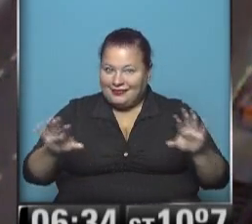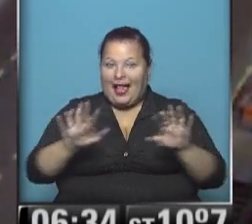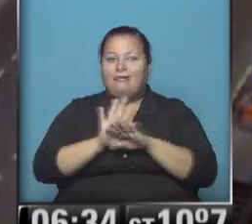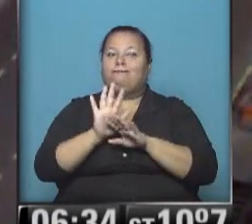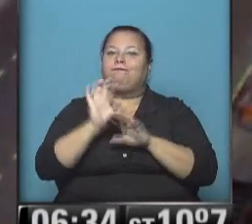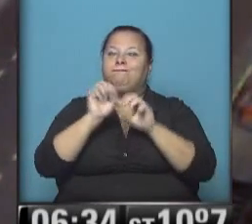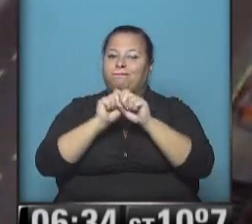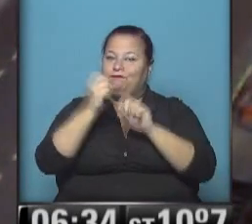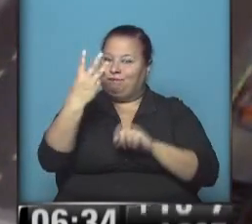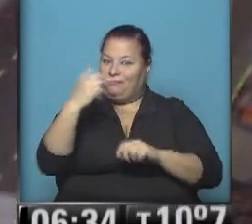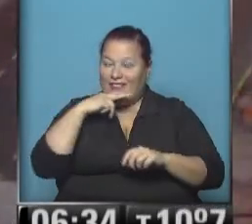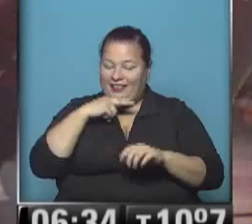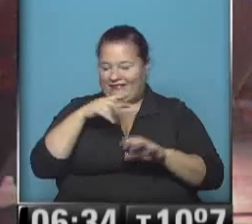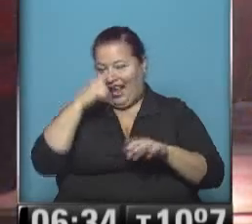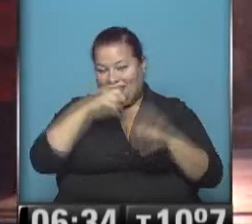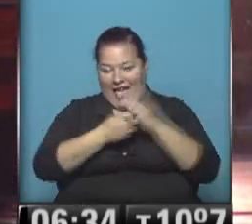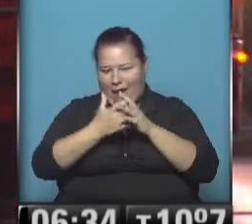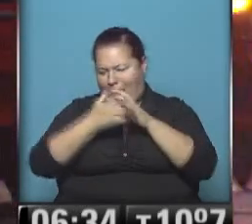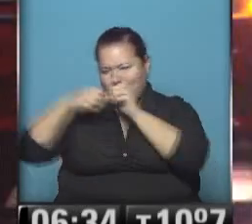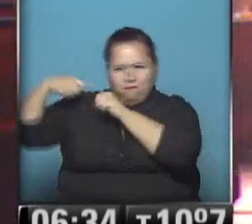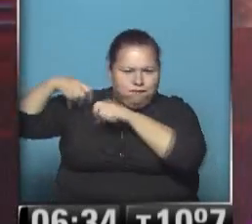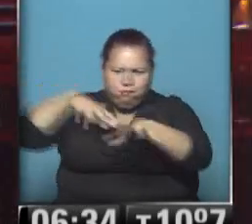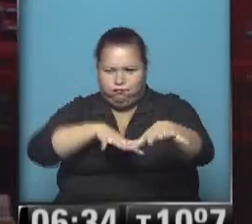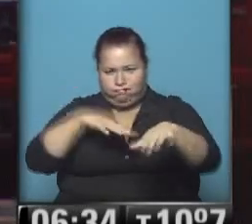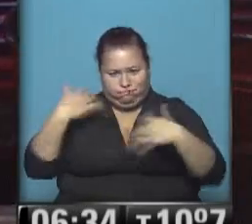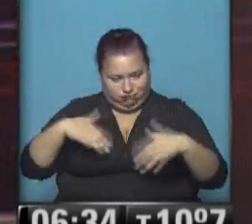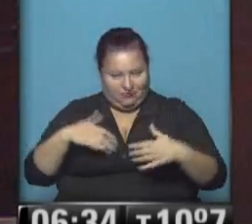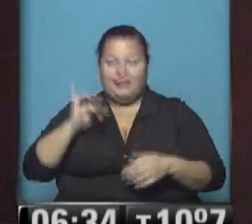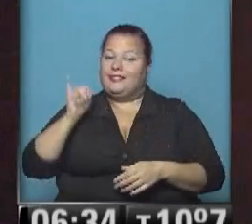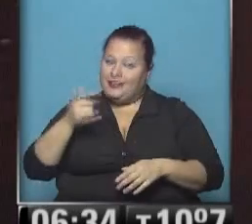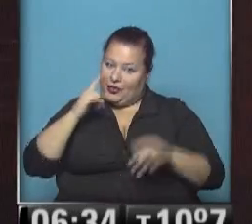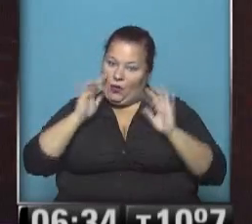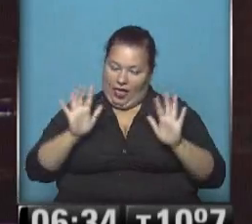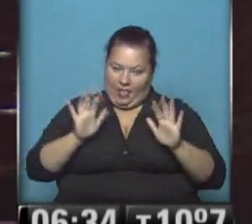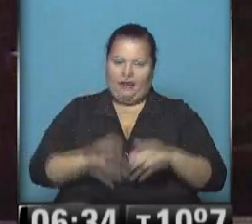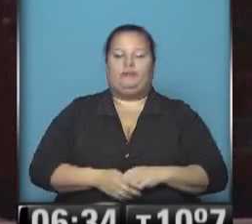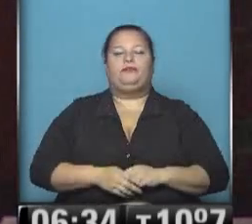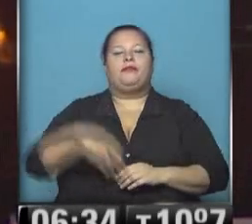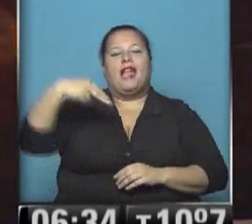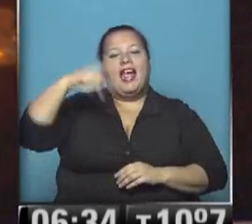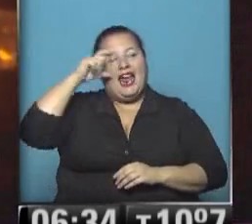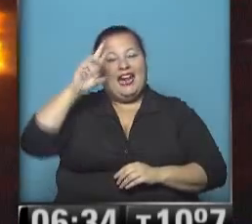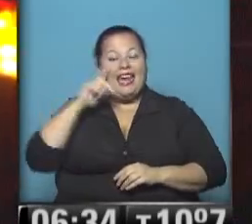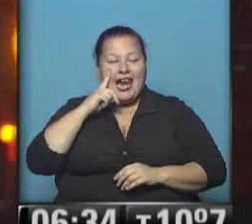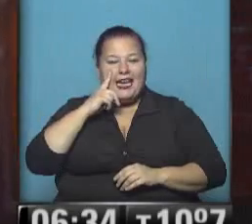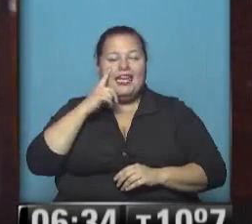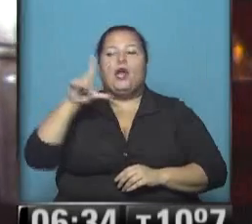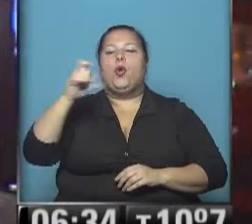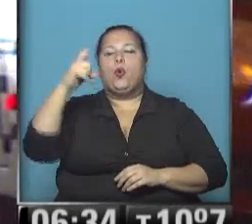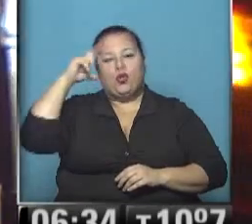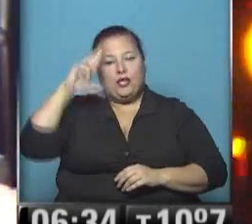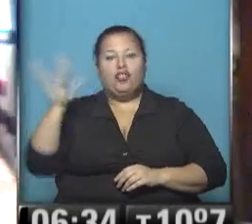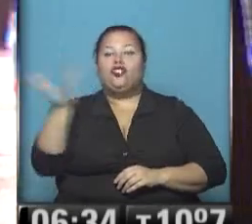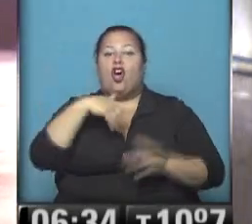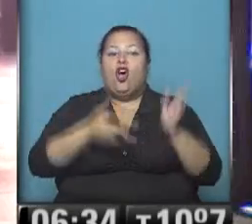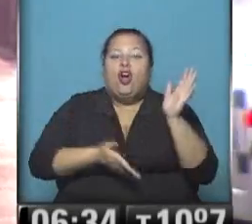luz verde, todo el malón se viene encima Sí, sí, hay que tenerlo en cuenta Nery Lucero, para todos los amigos que